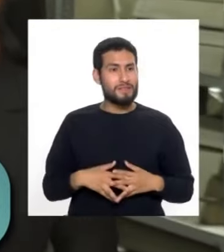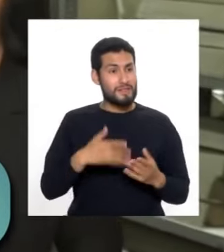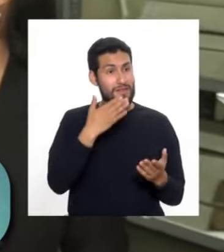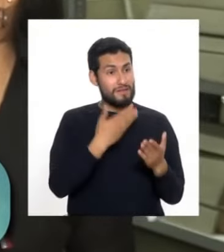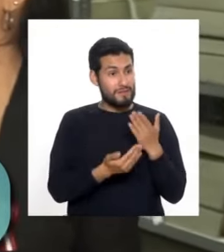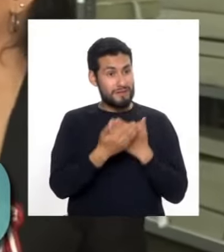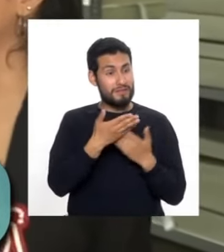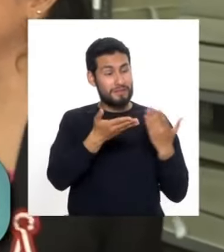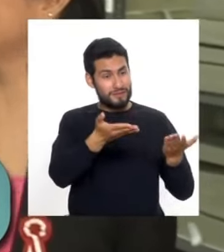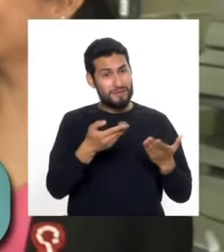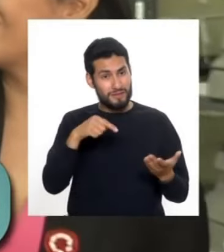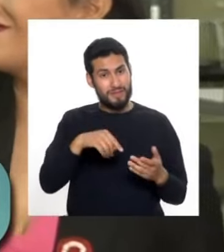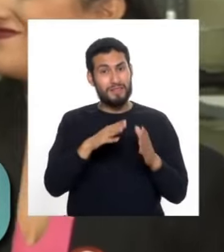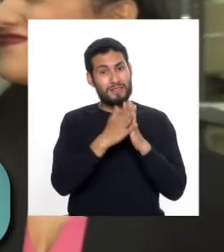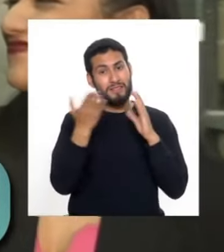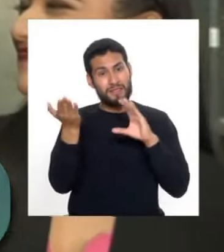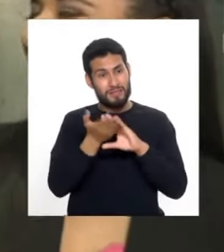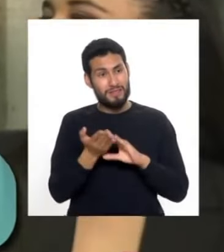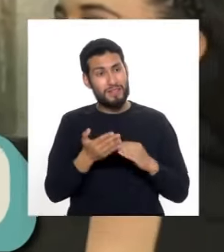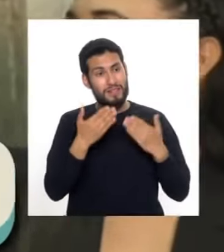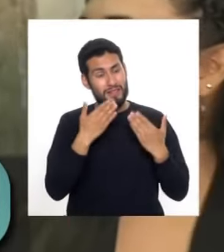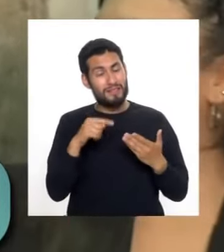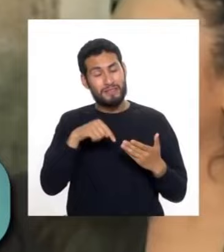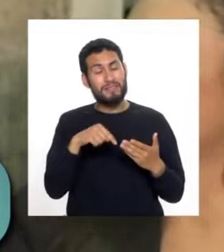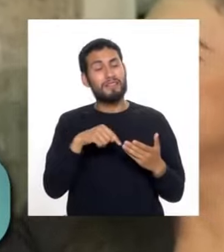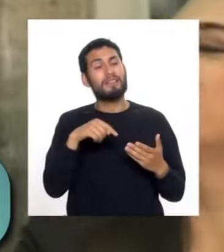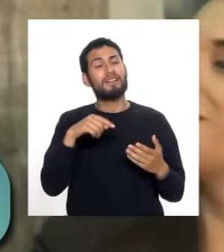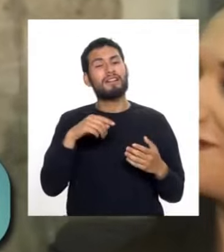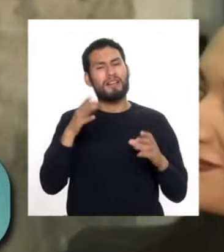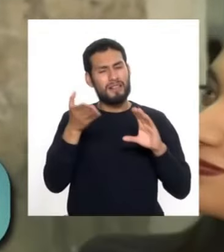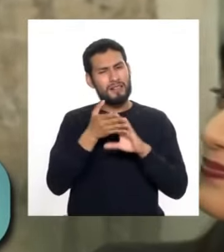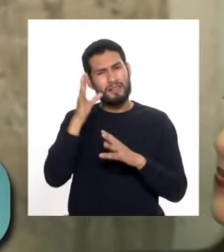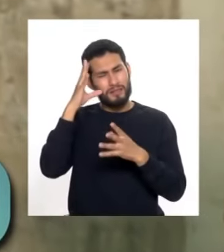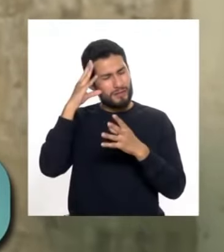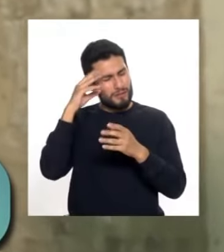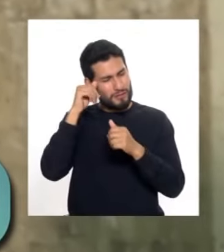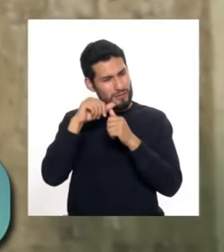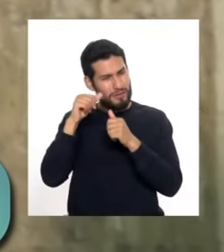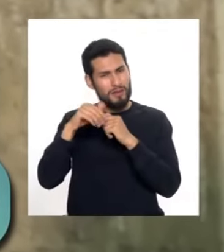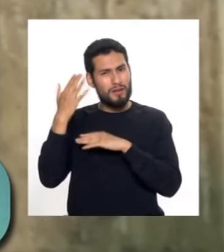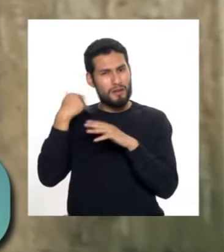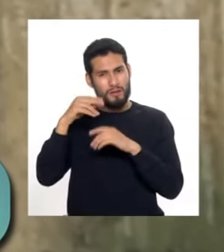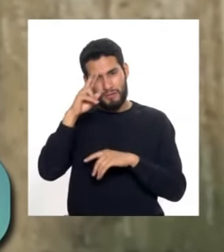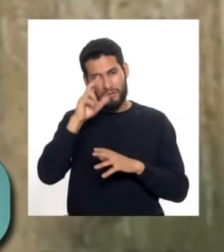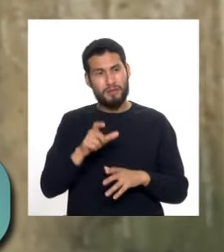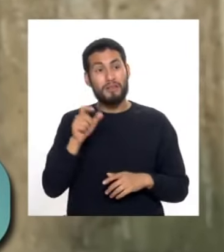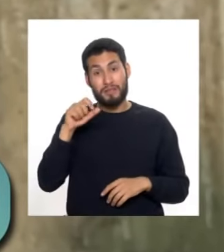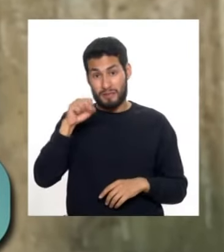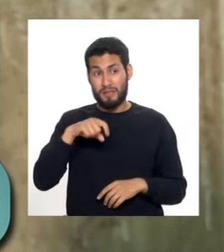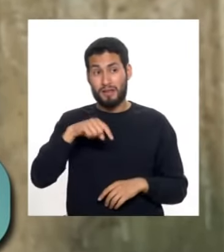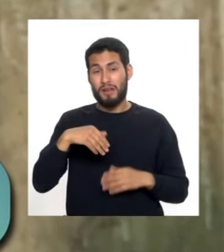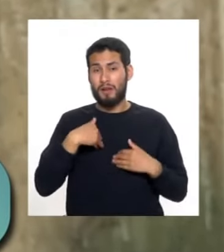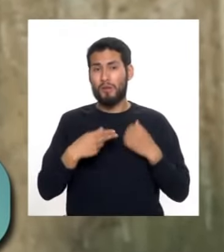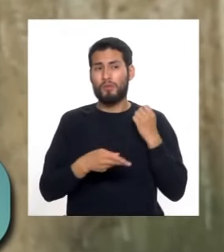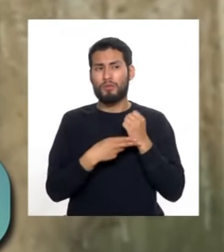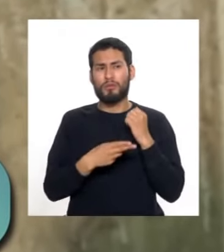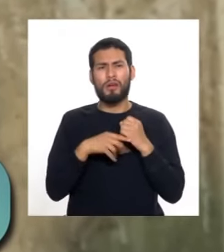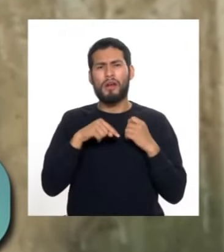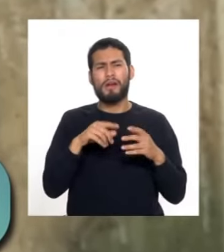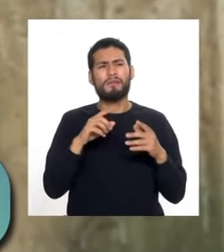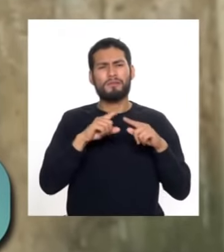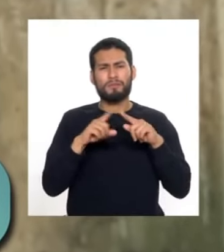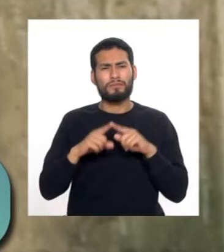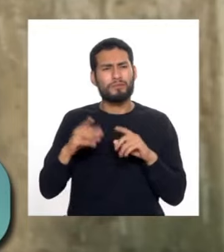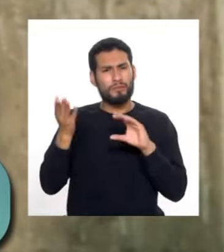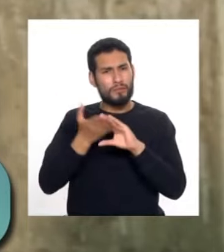días. Bienvenidos al Archivo General de la Nación, que es el repositorio de la memoria de todos los peruanos. Y así, efectivamente, acá custodiamos una gran colección de